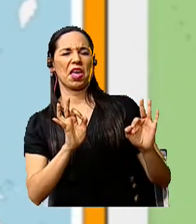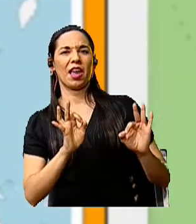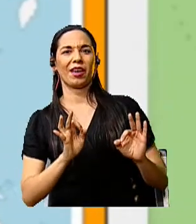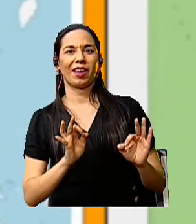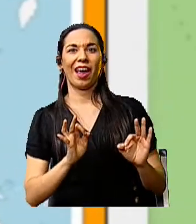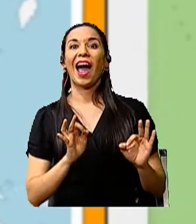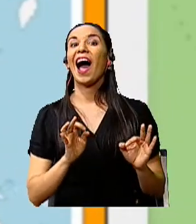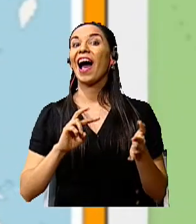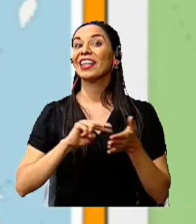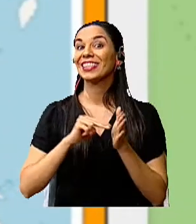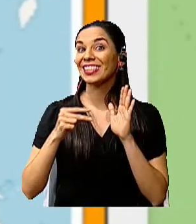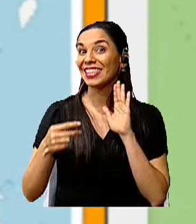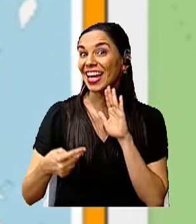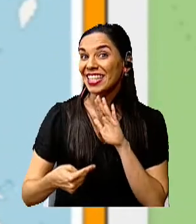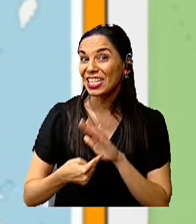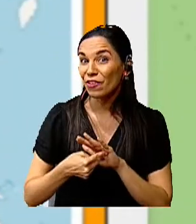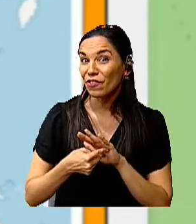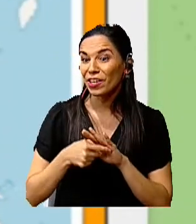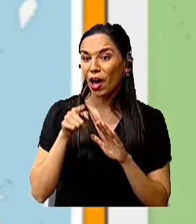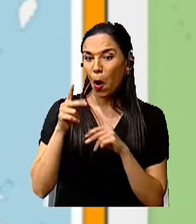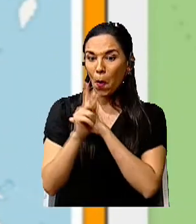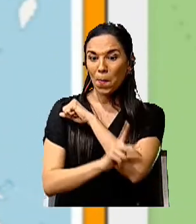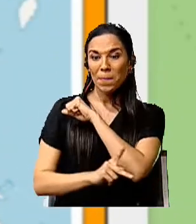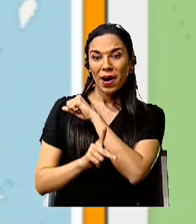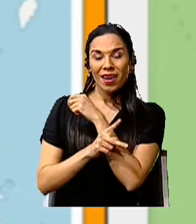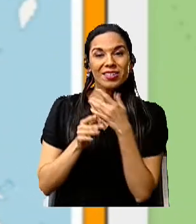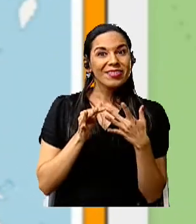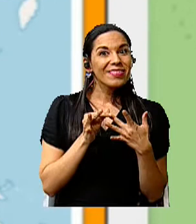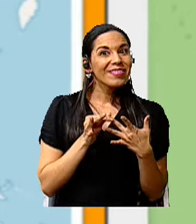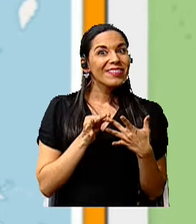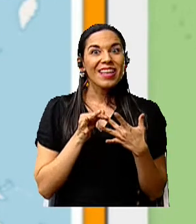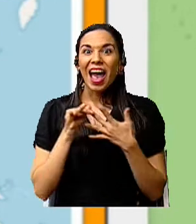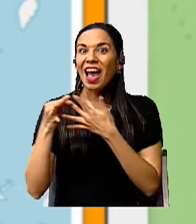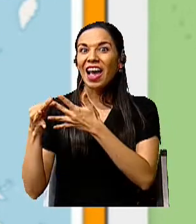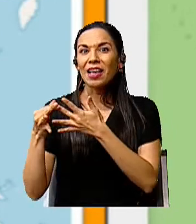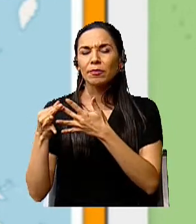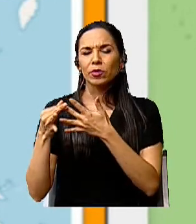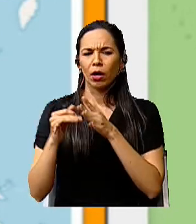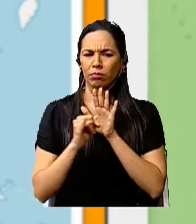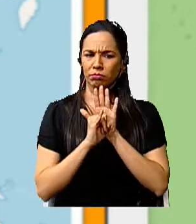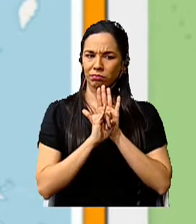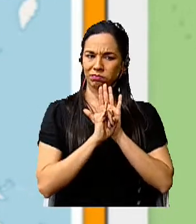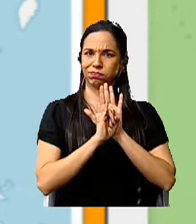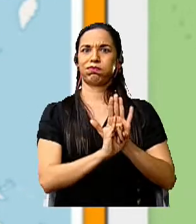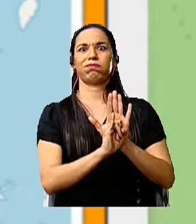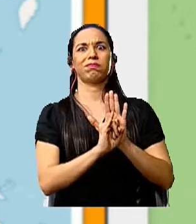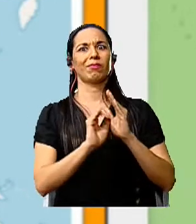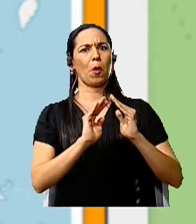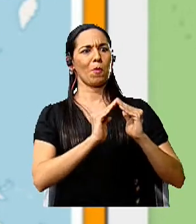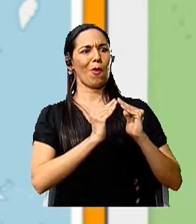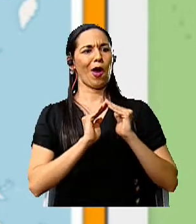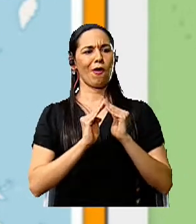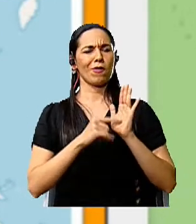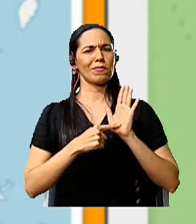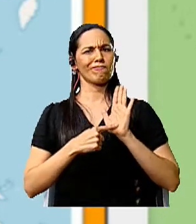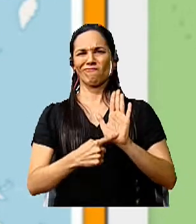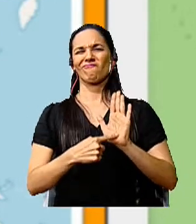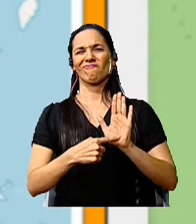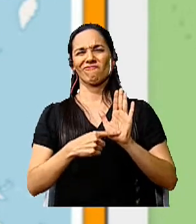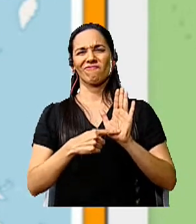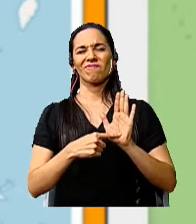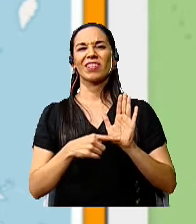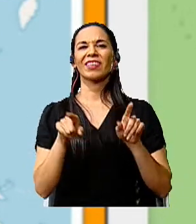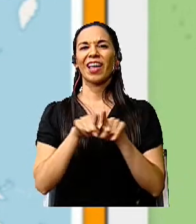Definitivamente nos hace un país especial, nos identifica como pueblo y así es